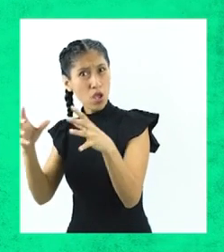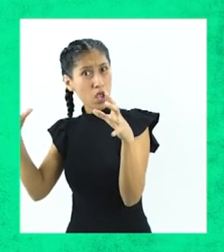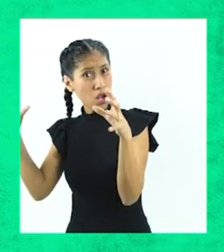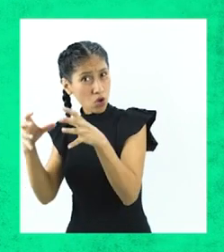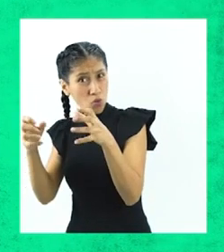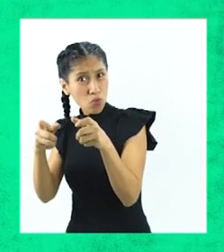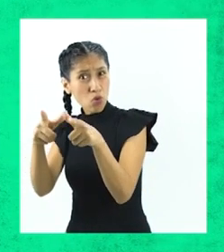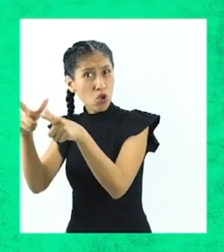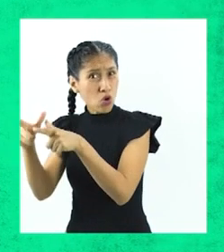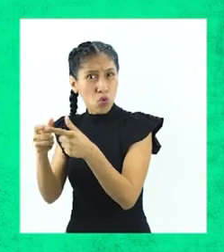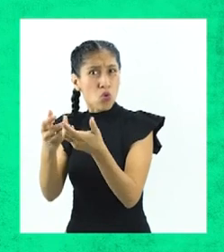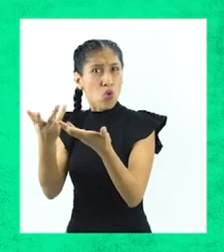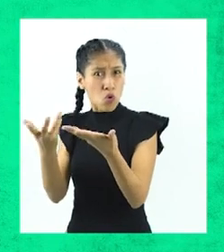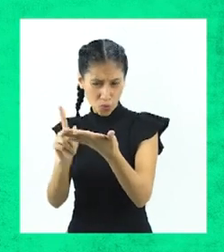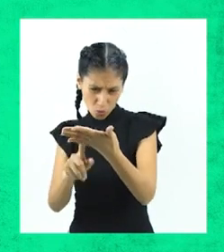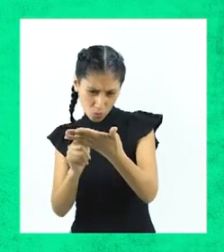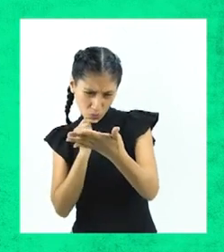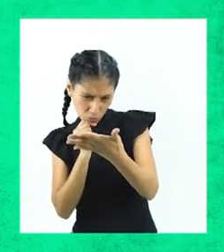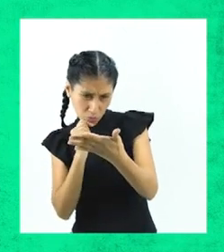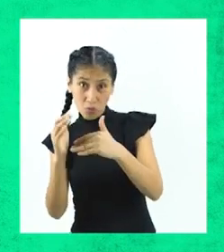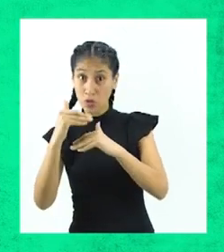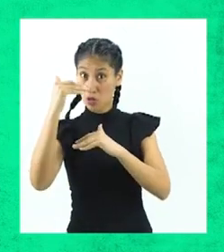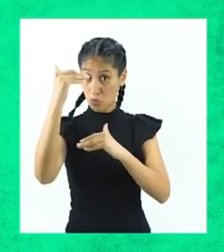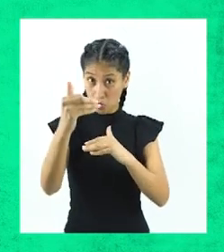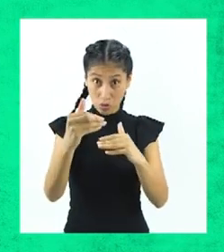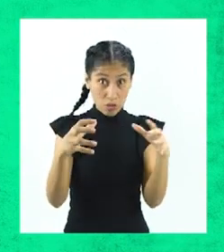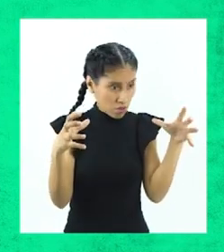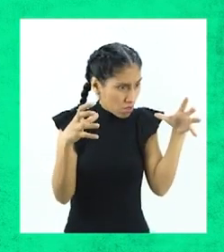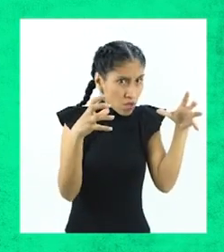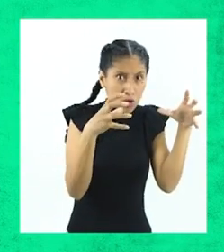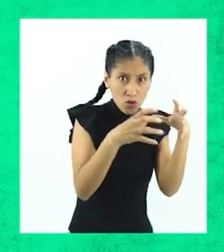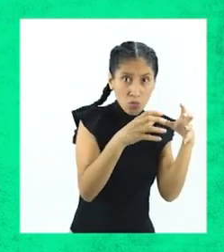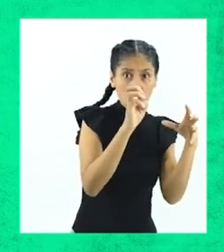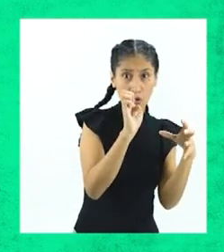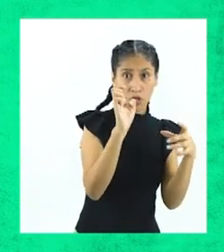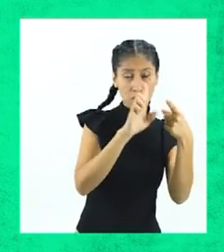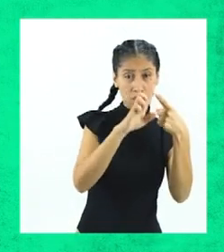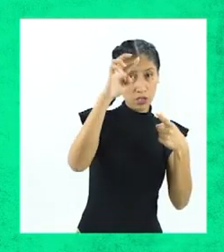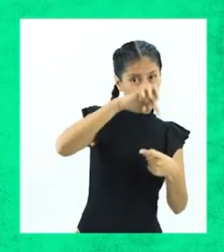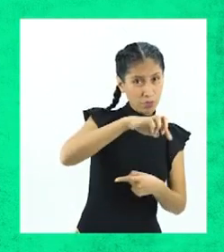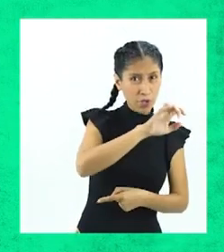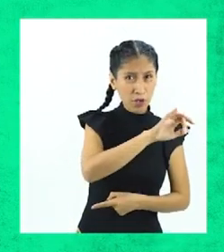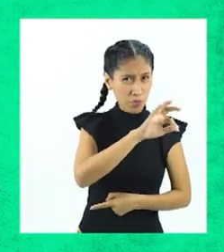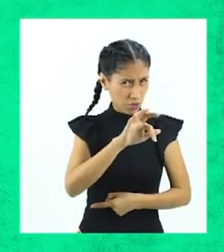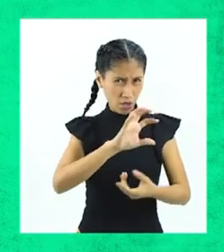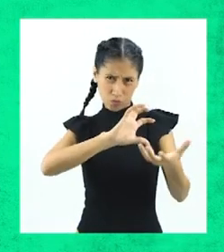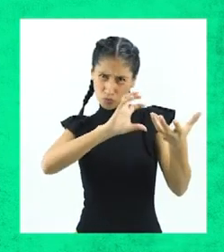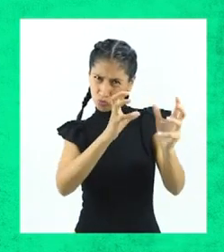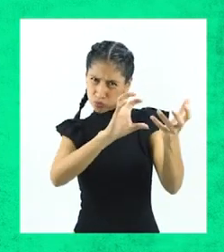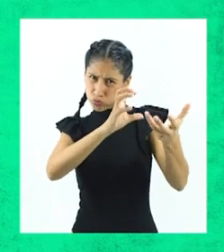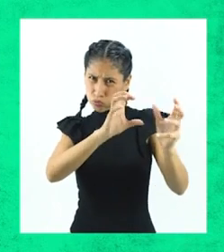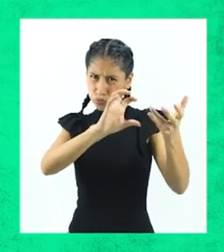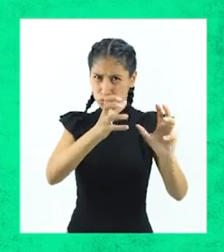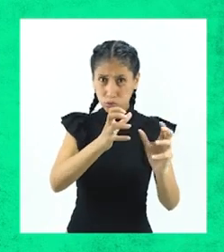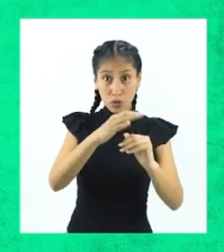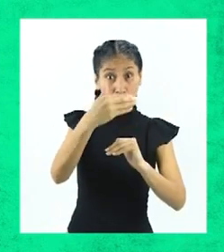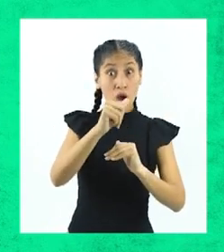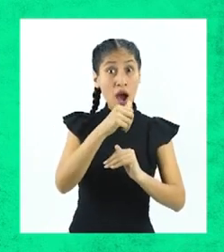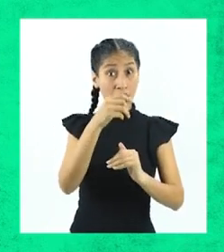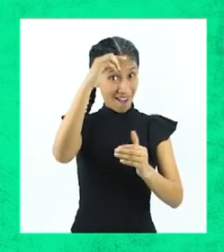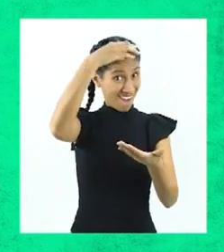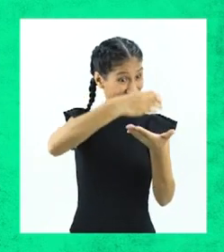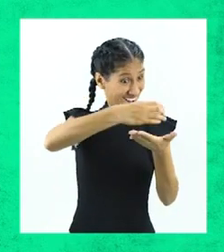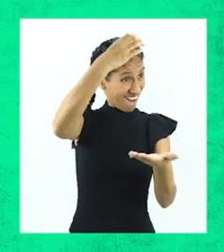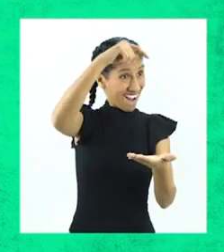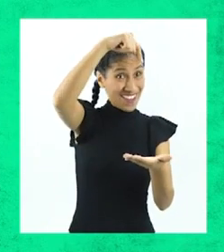el grupo experimental, al estar expuesto a la misma temperatura que el grupo de control, sufre cambios, de modo que se